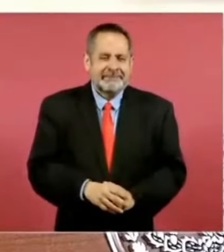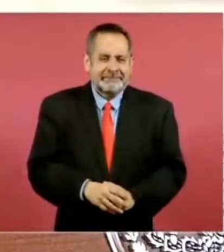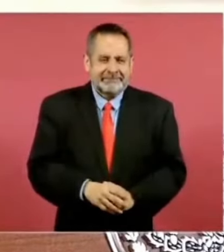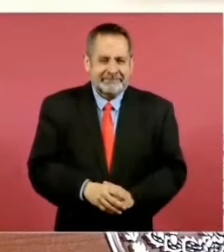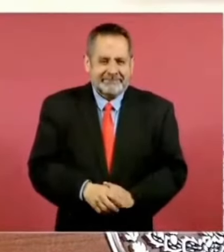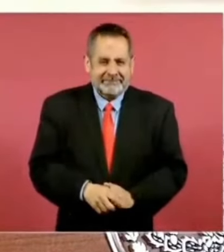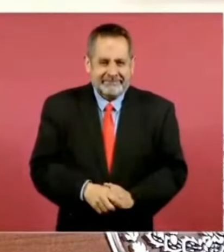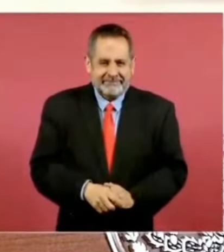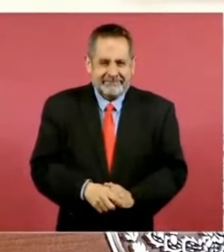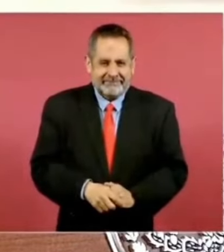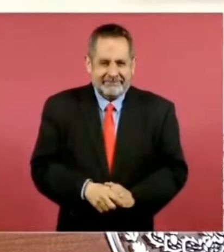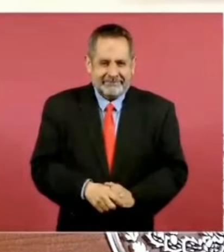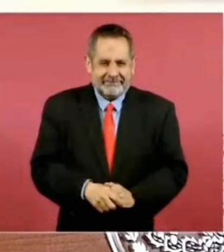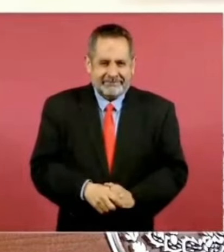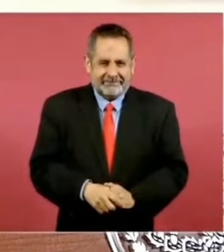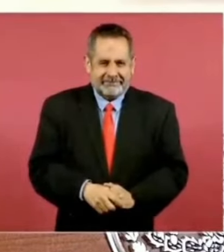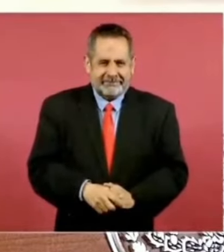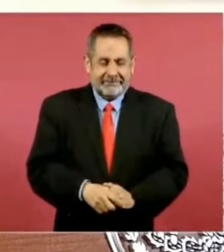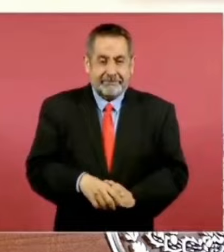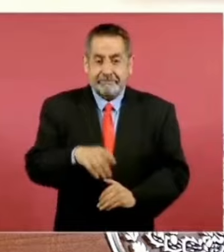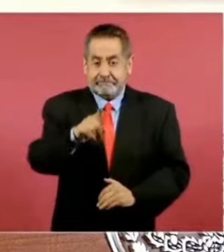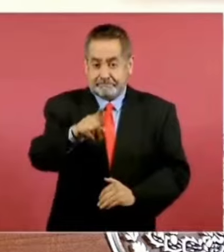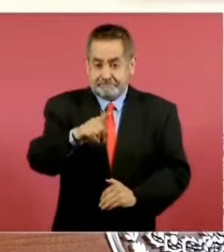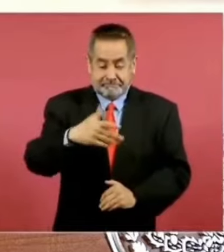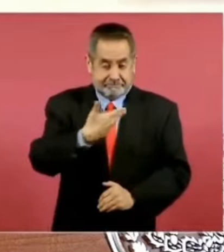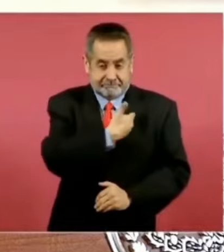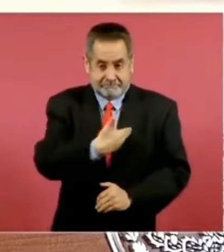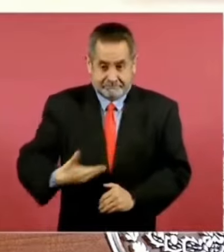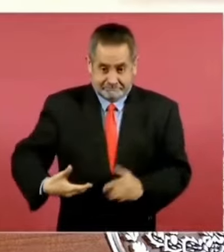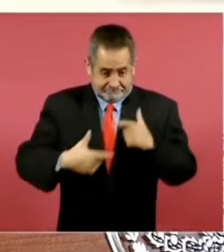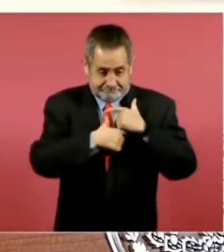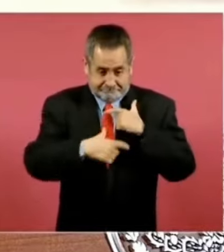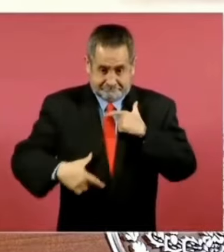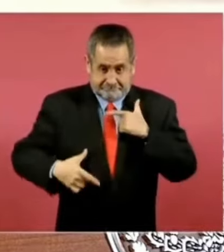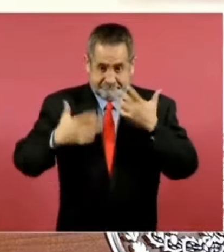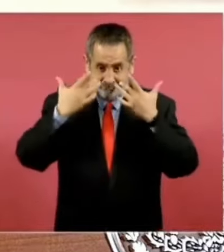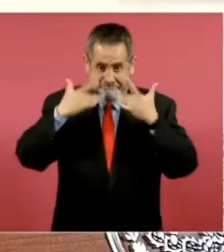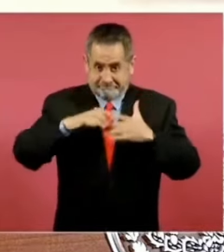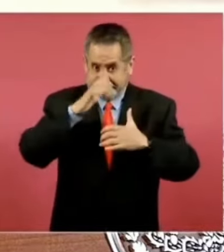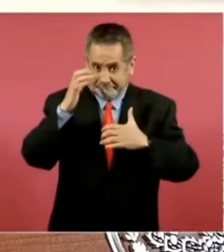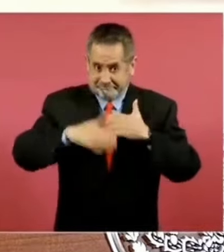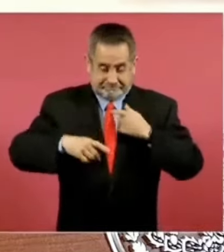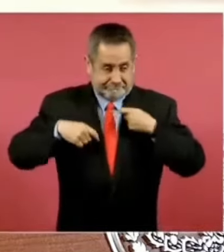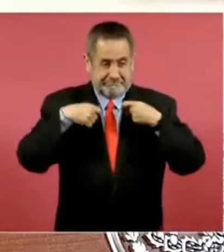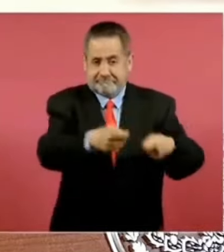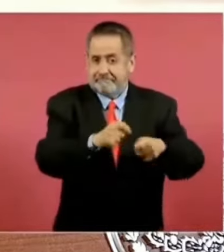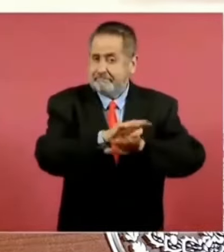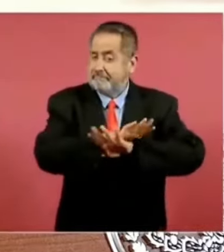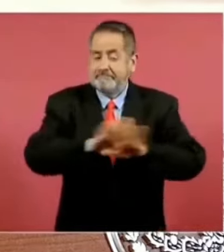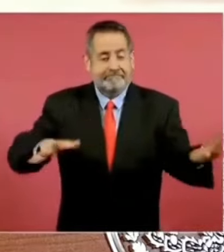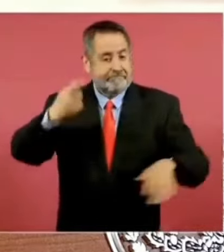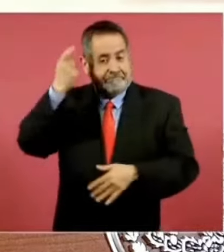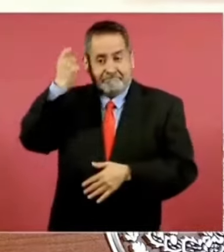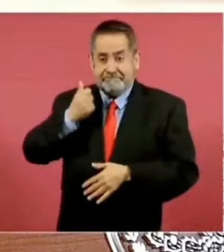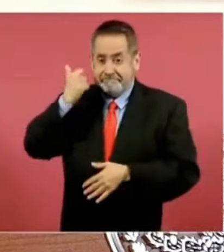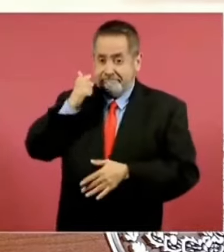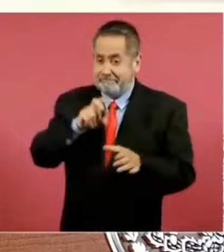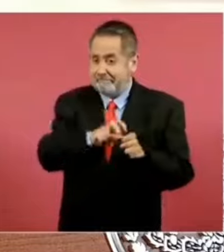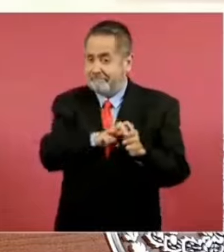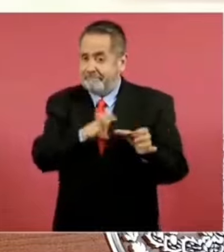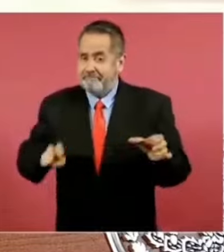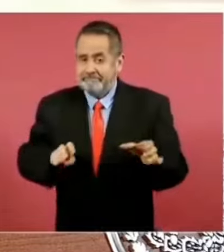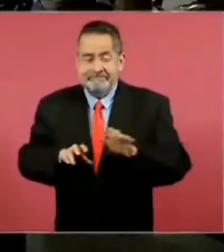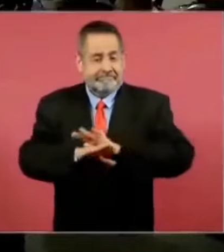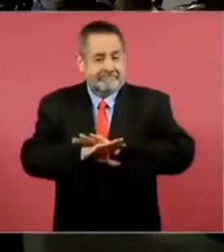Bueno, una vez que yo entregue la banda, ya me jubilo y